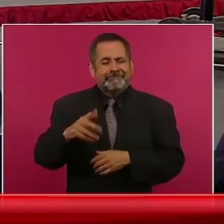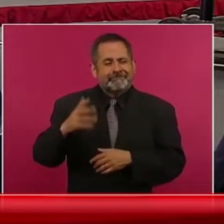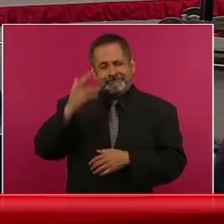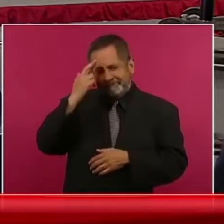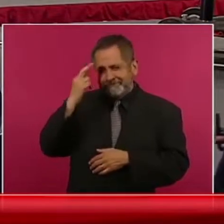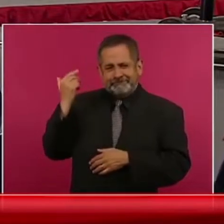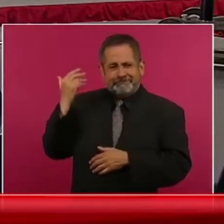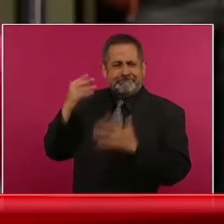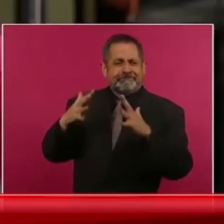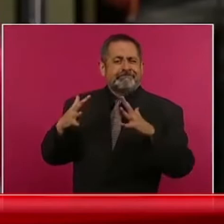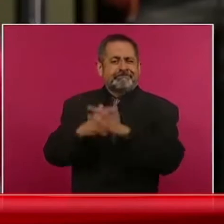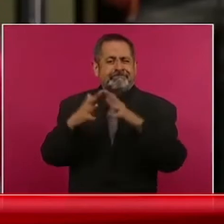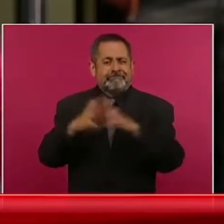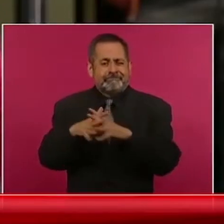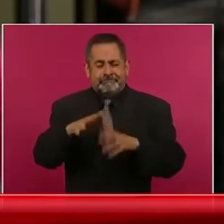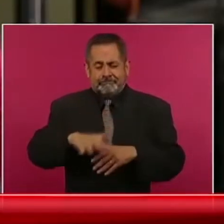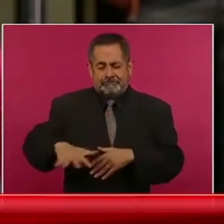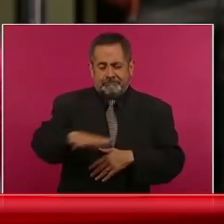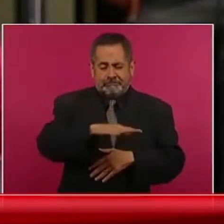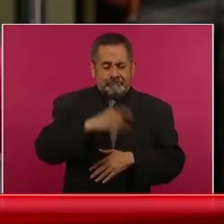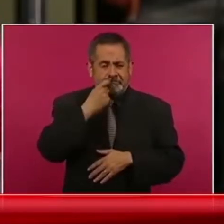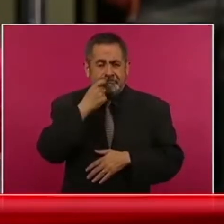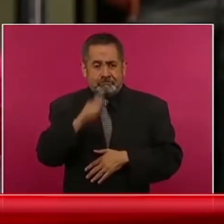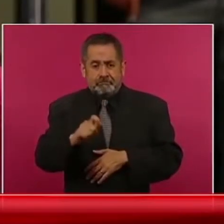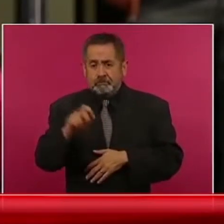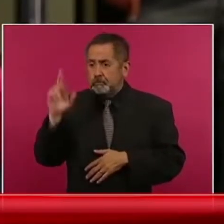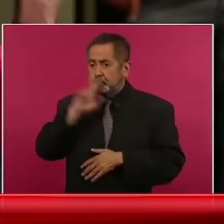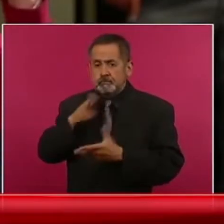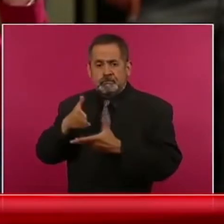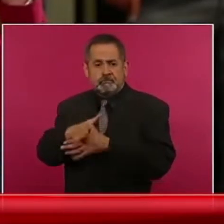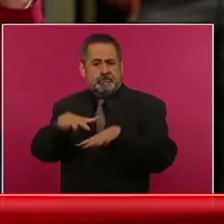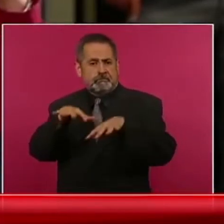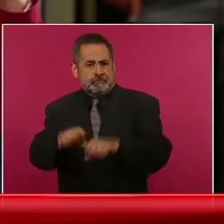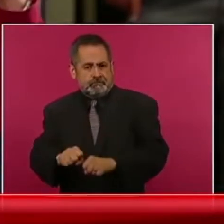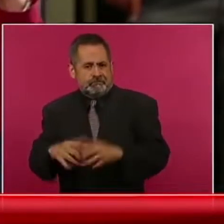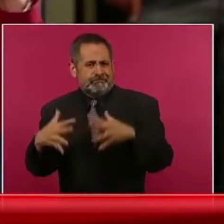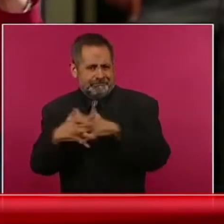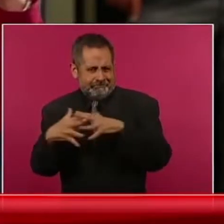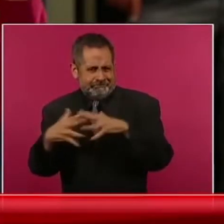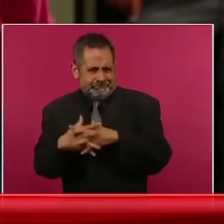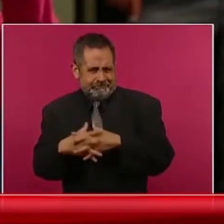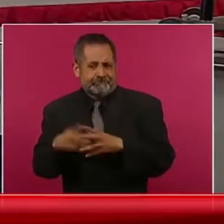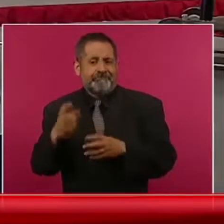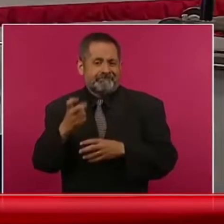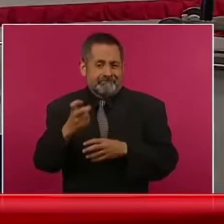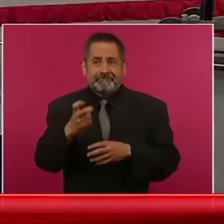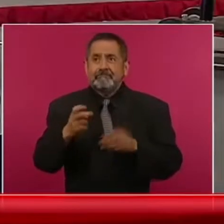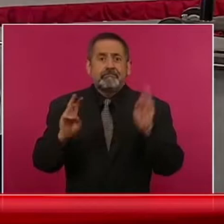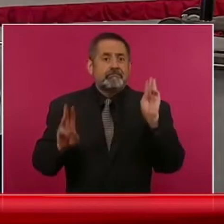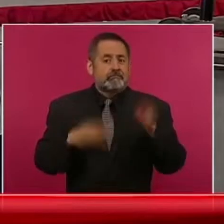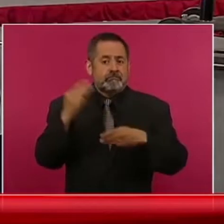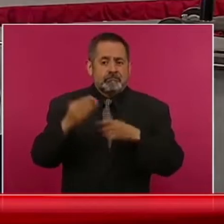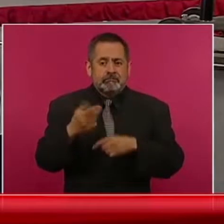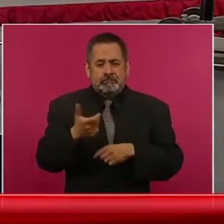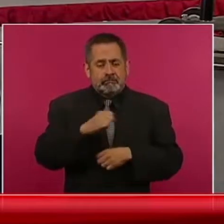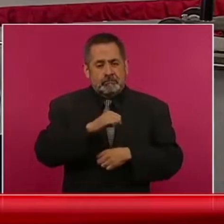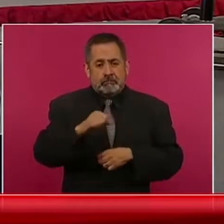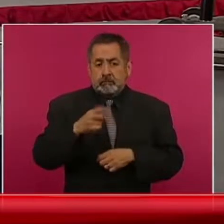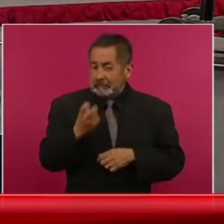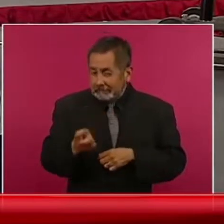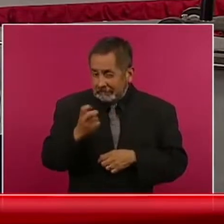de Rusia y Ucrania. Aquí tienen tache